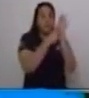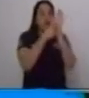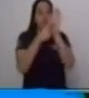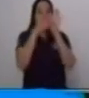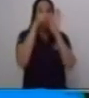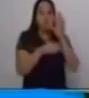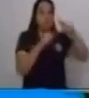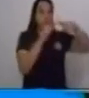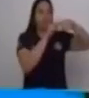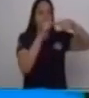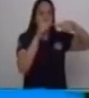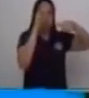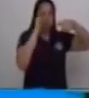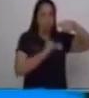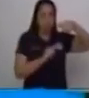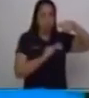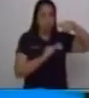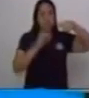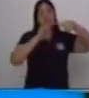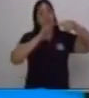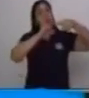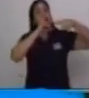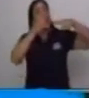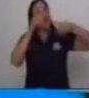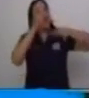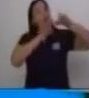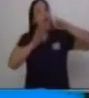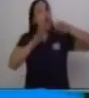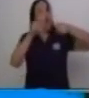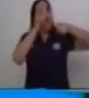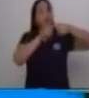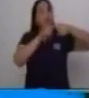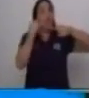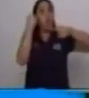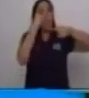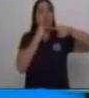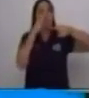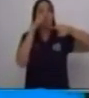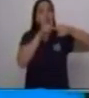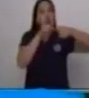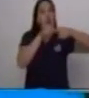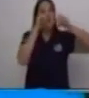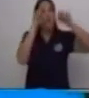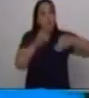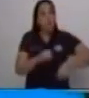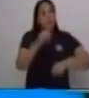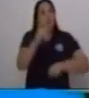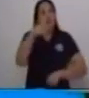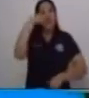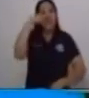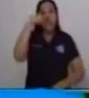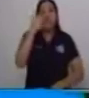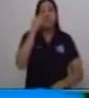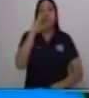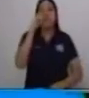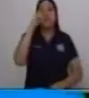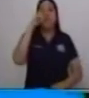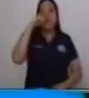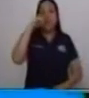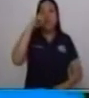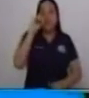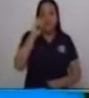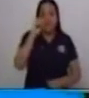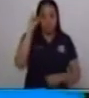Y puede ser implícito o tácito, que es un nombre que lo conocemos en